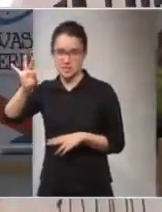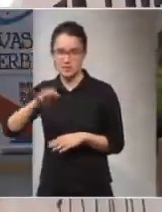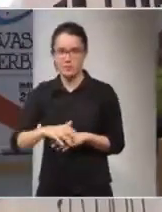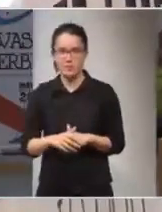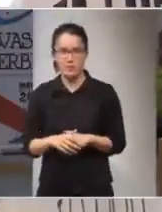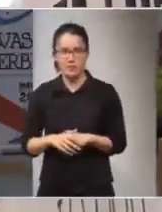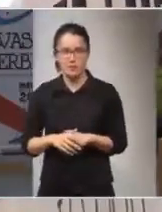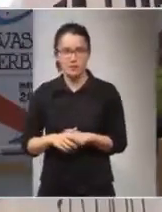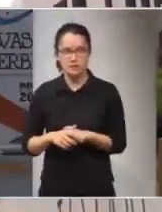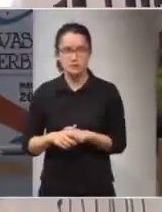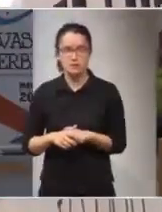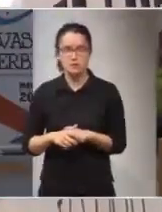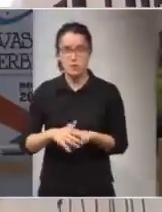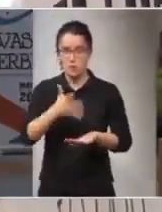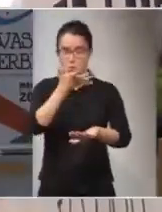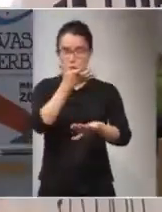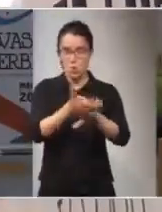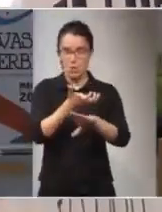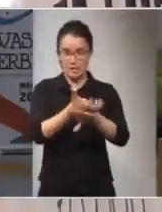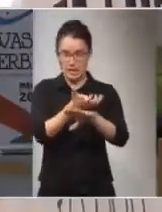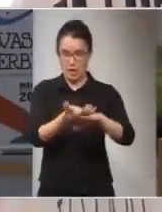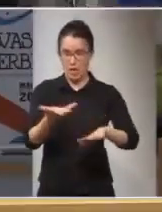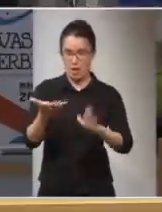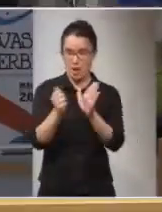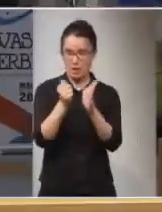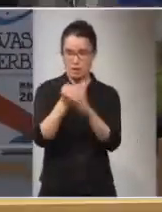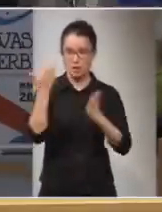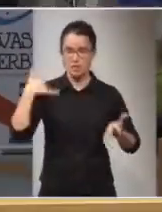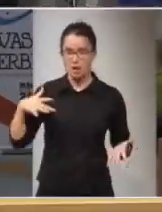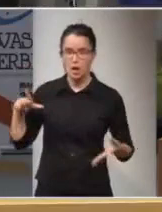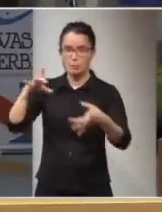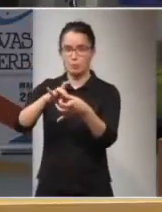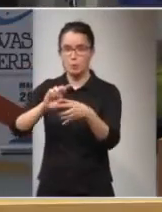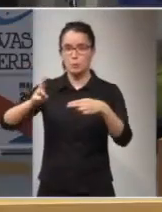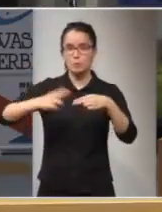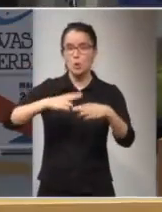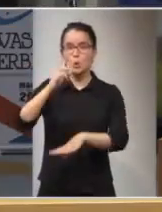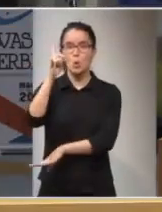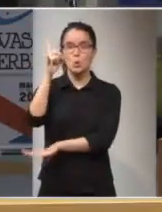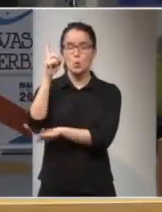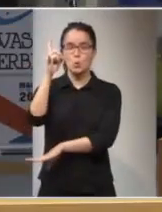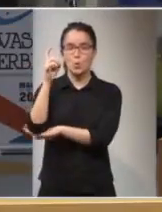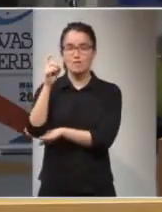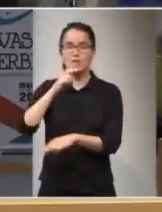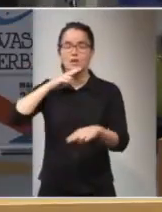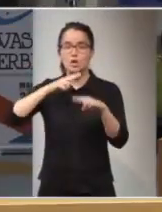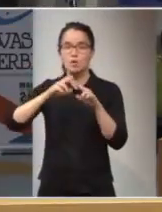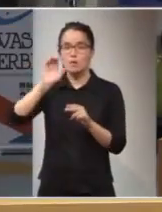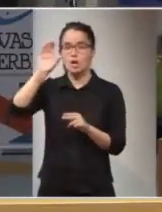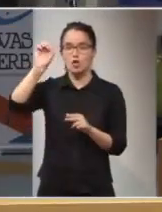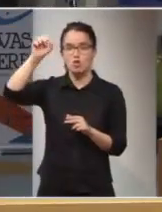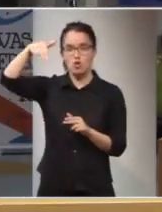LineAppCast, una vez descargada la aplicación, conectar con un Wi-Fi que se llama ConferenceFree,